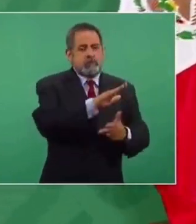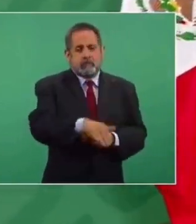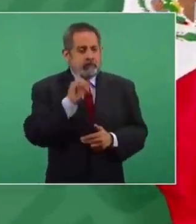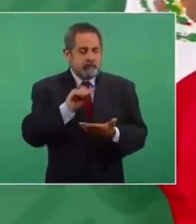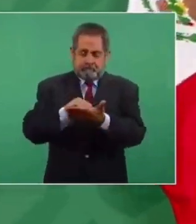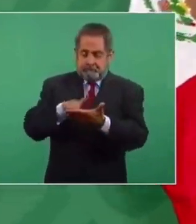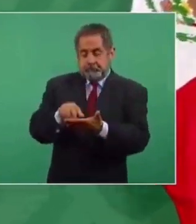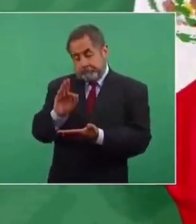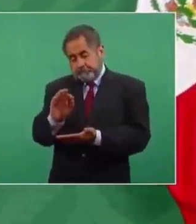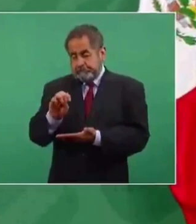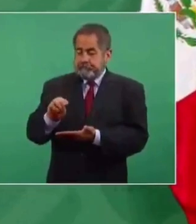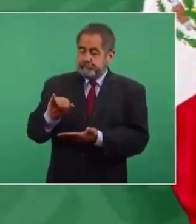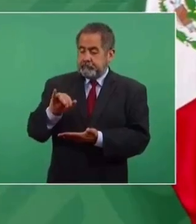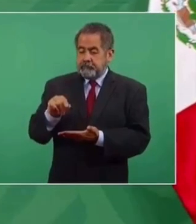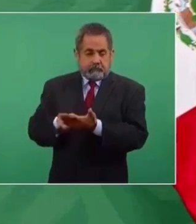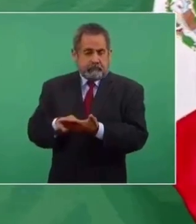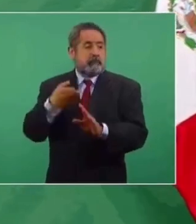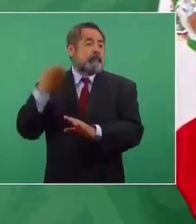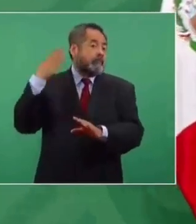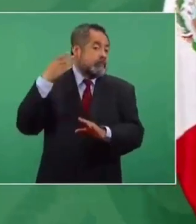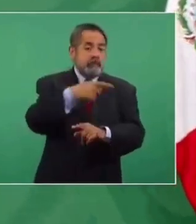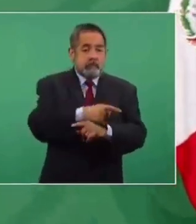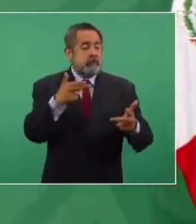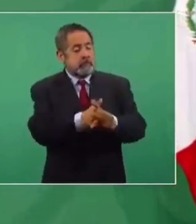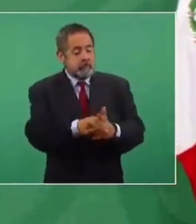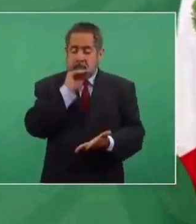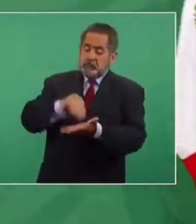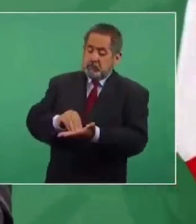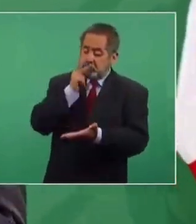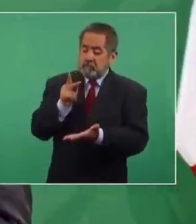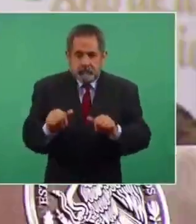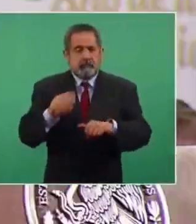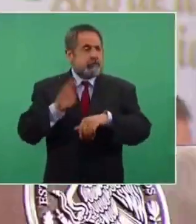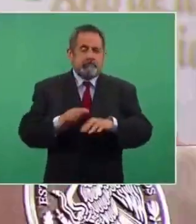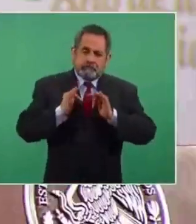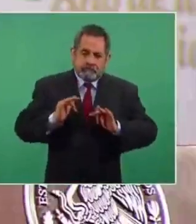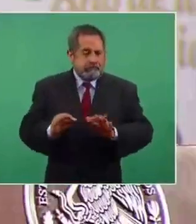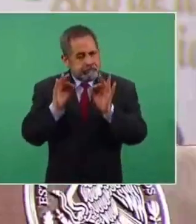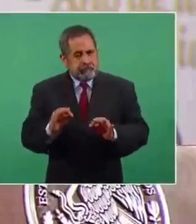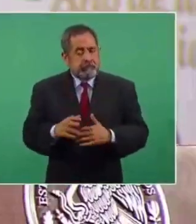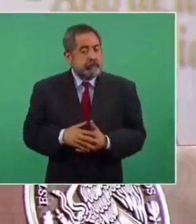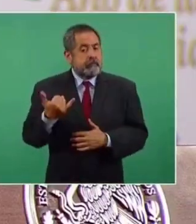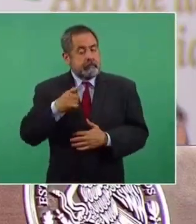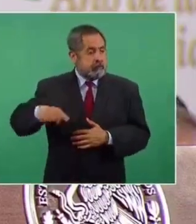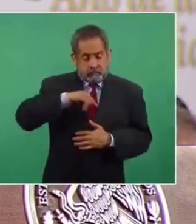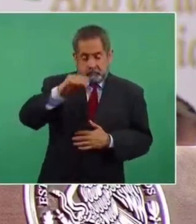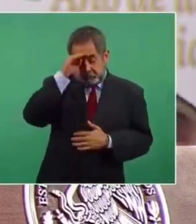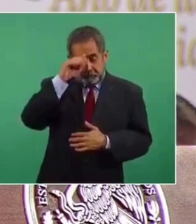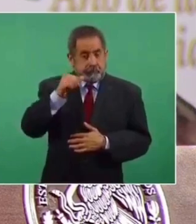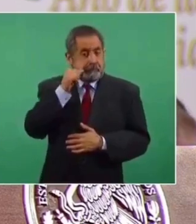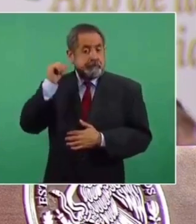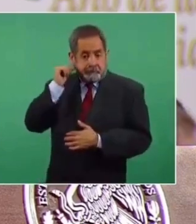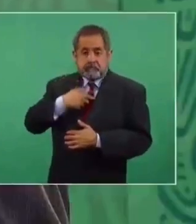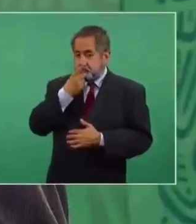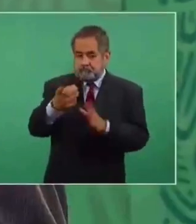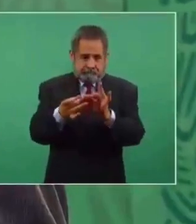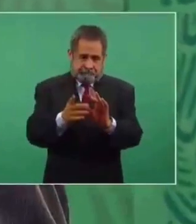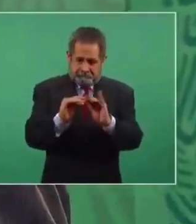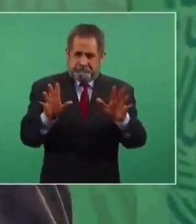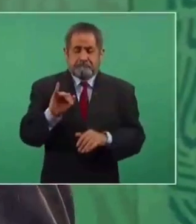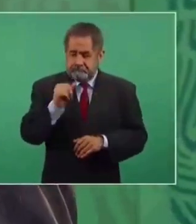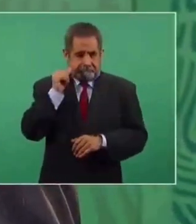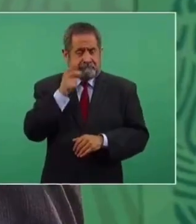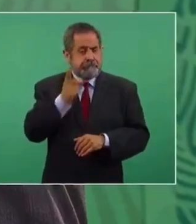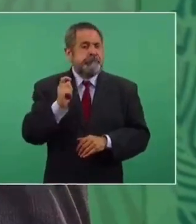antes asesinaban a las mujeres y no se consideraba feminicidio. Y sí consideramos, ayer lo expuse con mucha claridad,